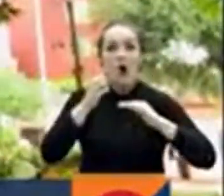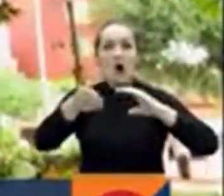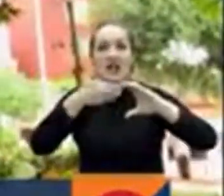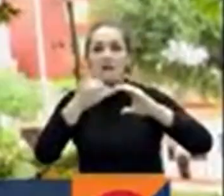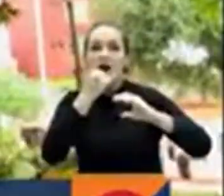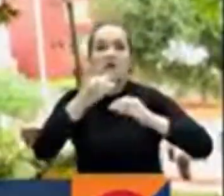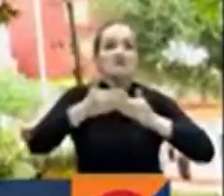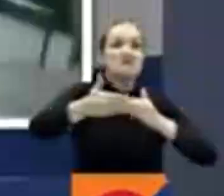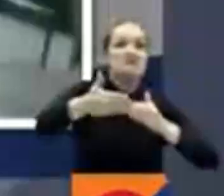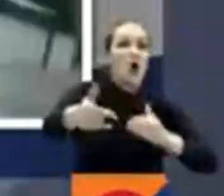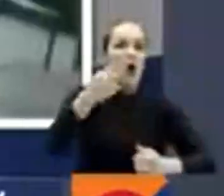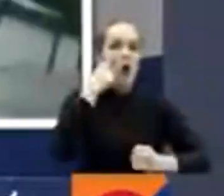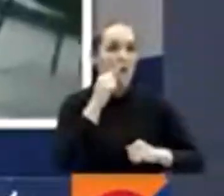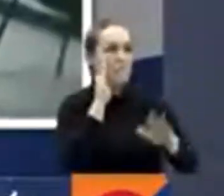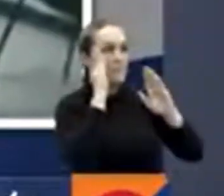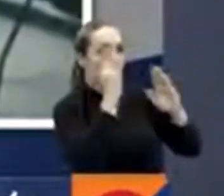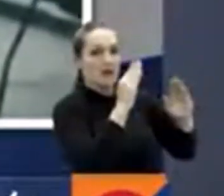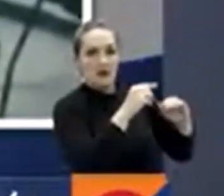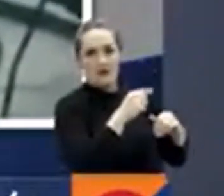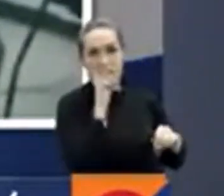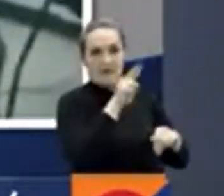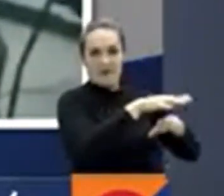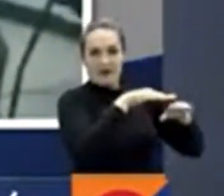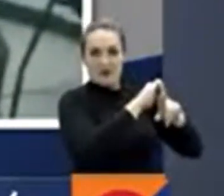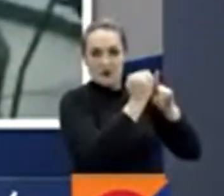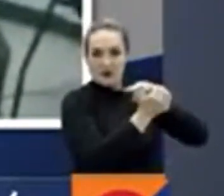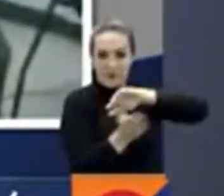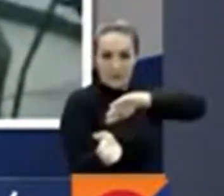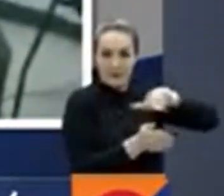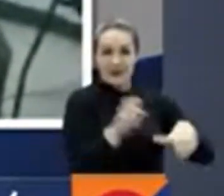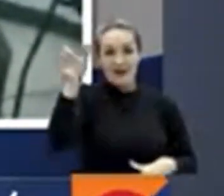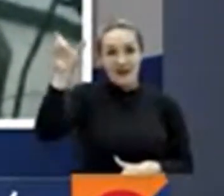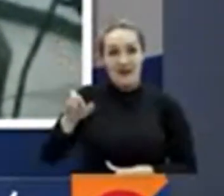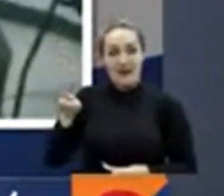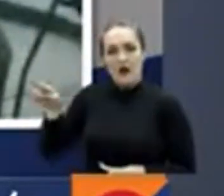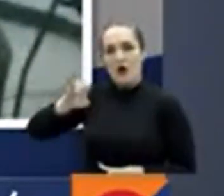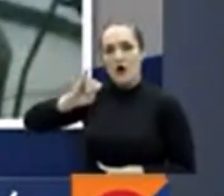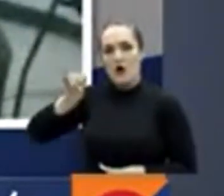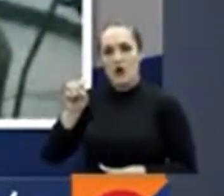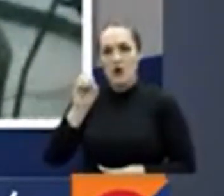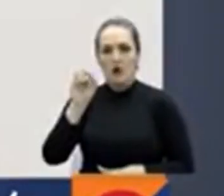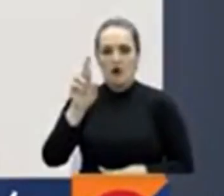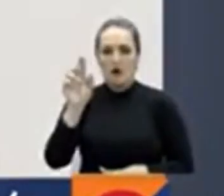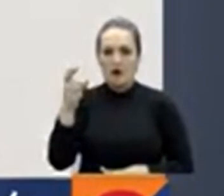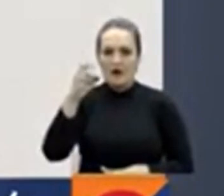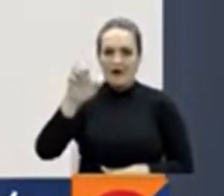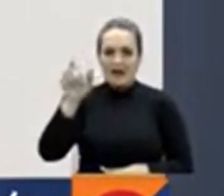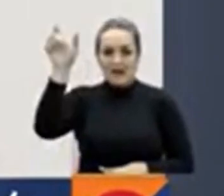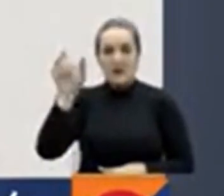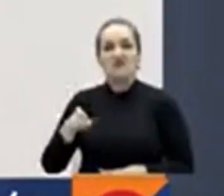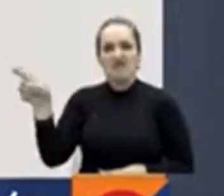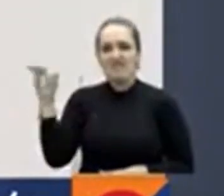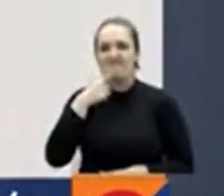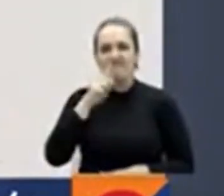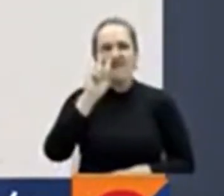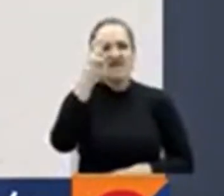próximas horas. Jorge Enrique López firmó un preacuerdo con la Fiscalía en el que reconoce su responsabilidad por falsedad